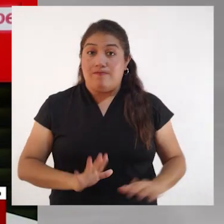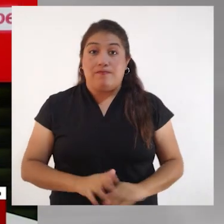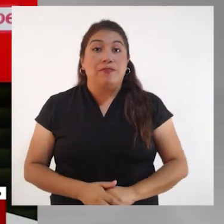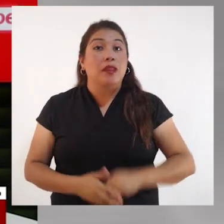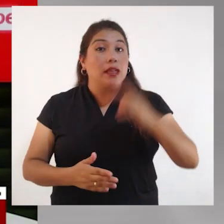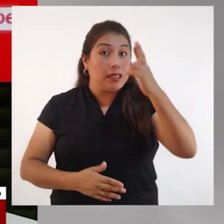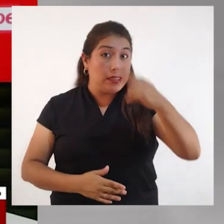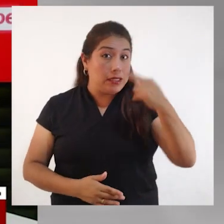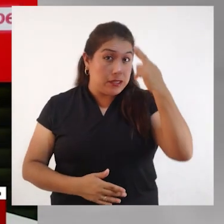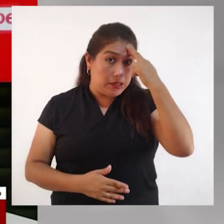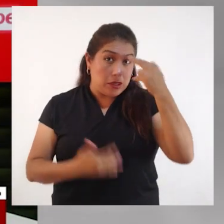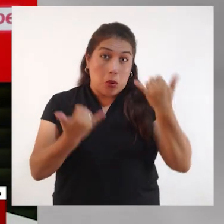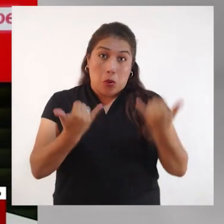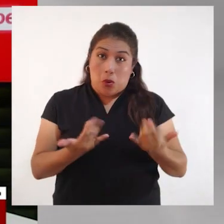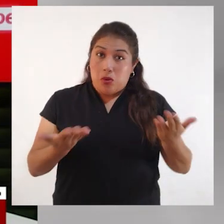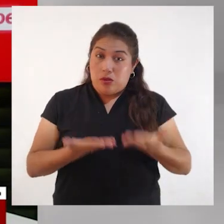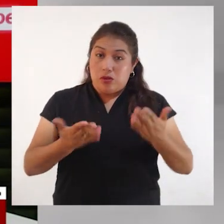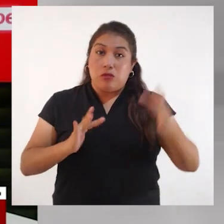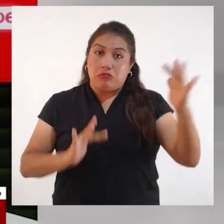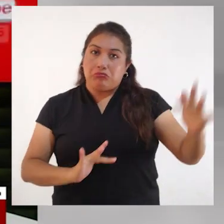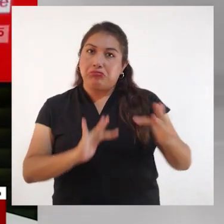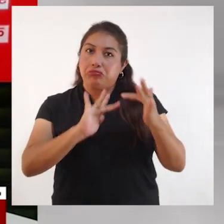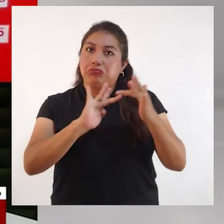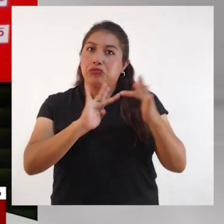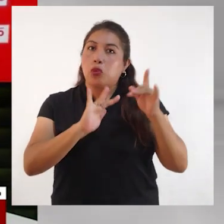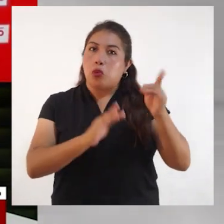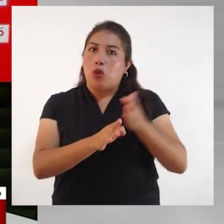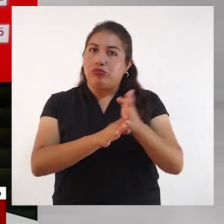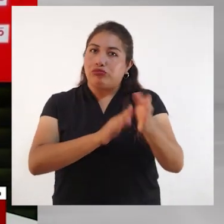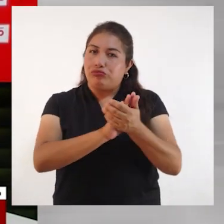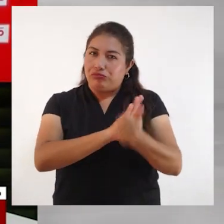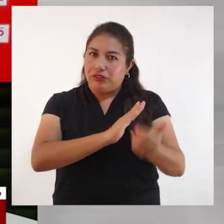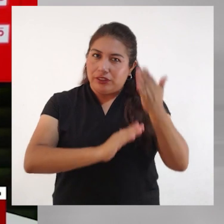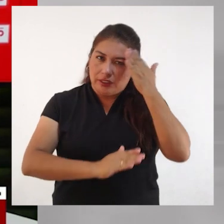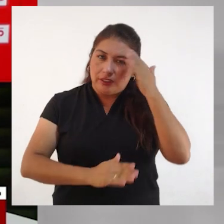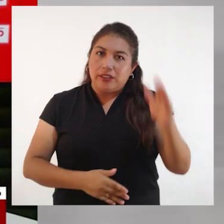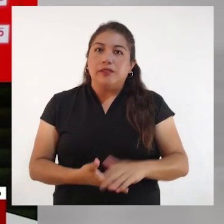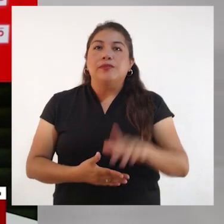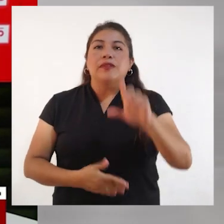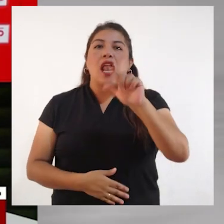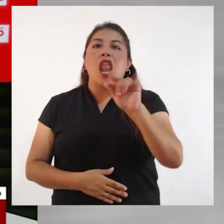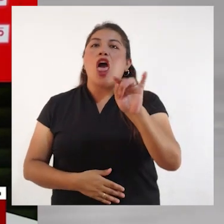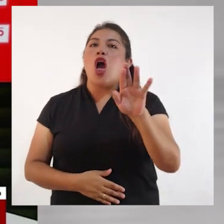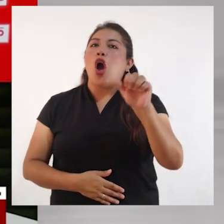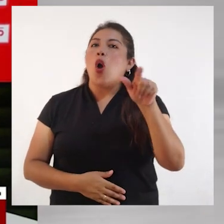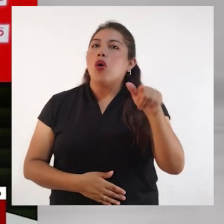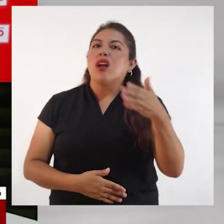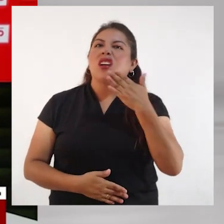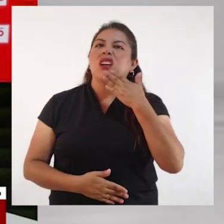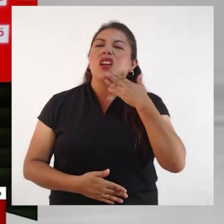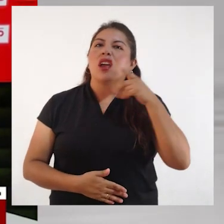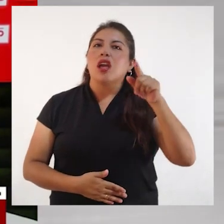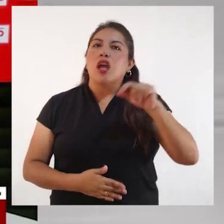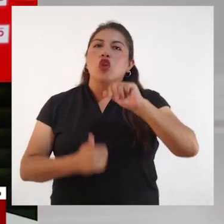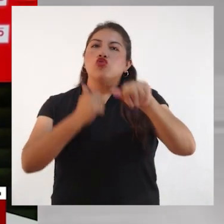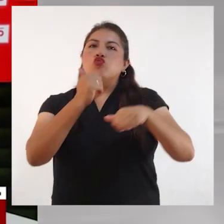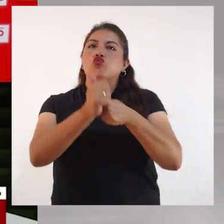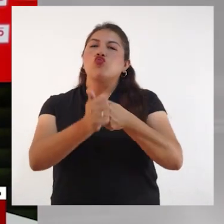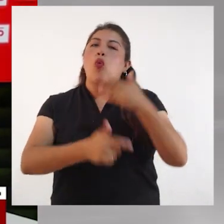algún tipo de discapacidad. Y es por eso, Silvia, que ya estamos conectados con un especialista. Así es, Laura Ruiz Pimentel, directora de la